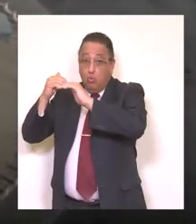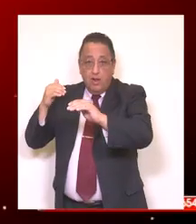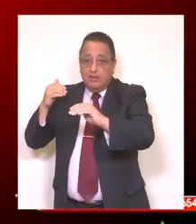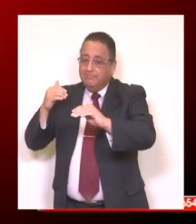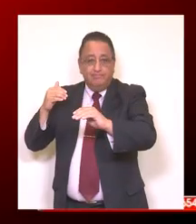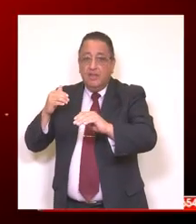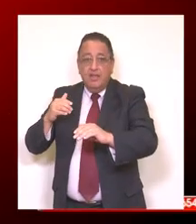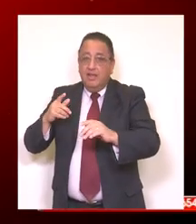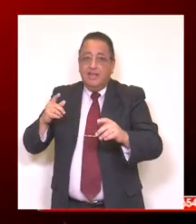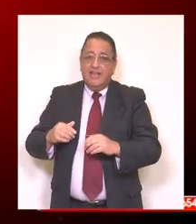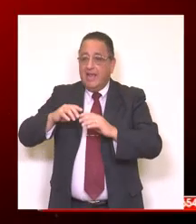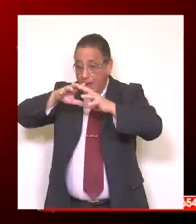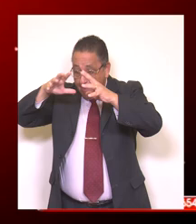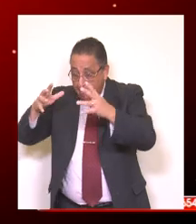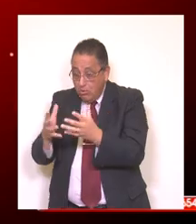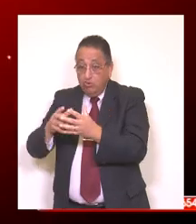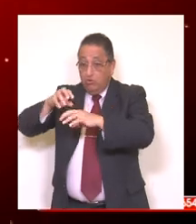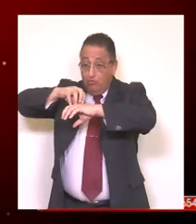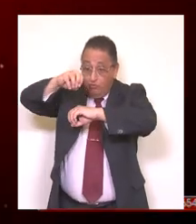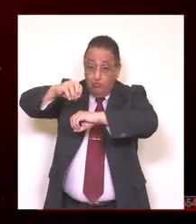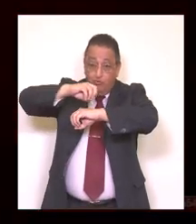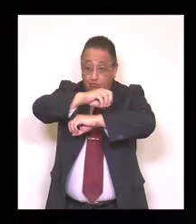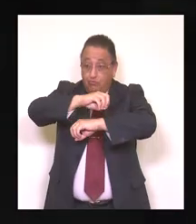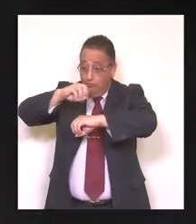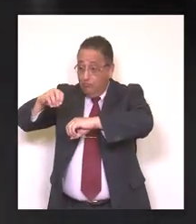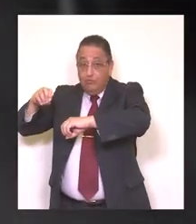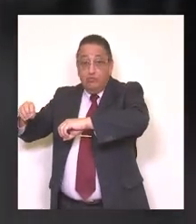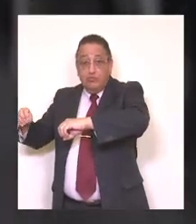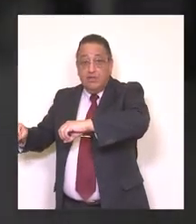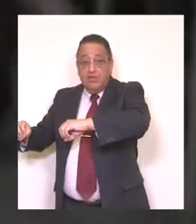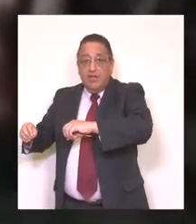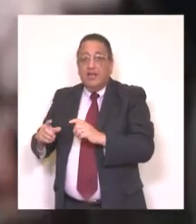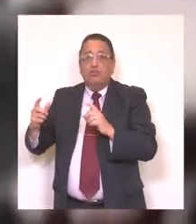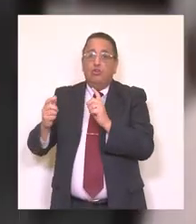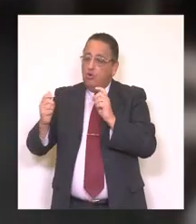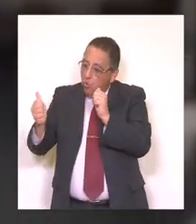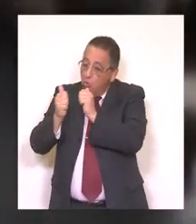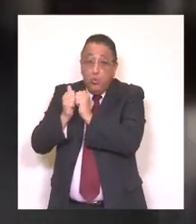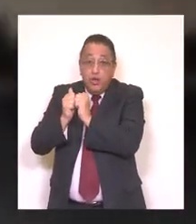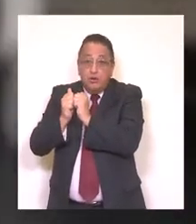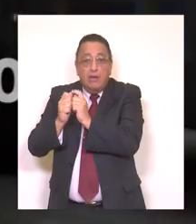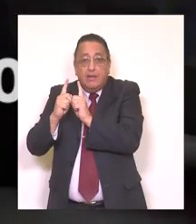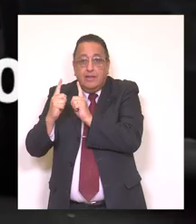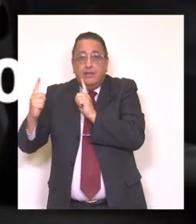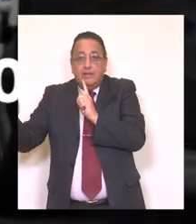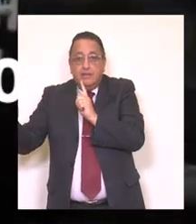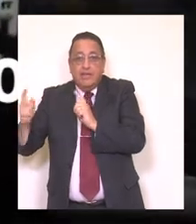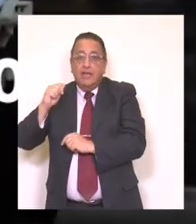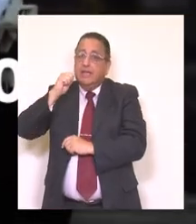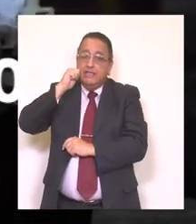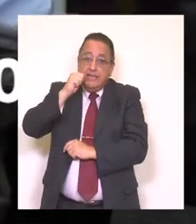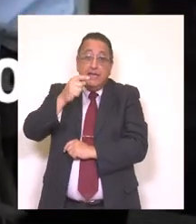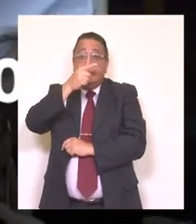that had to pass borders and made us leave, even if we We have been